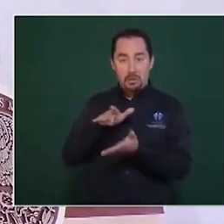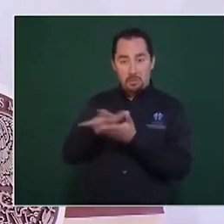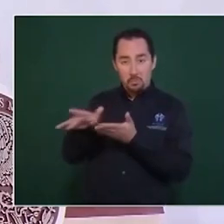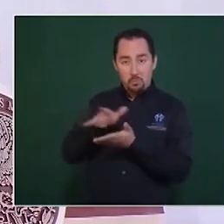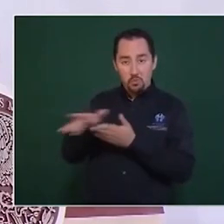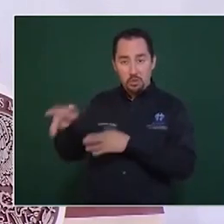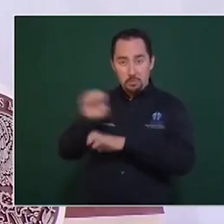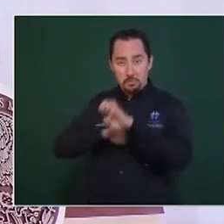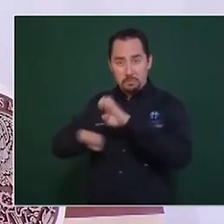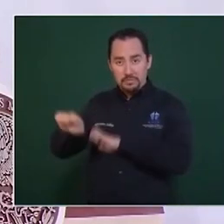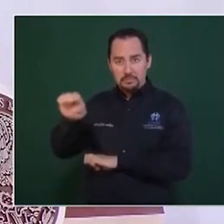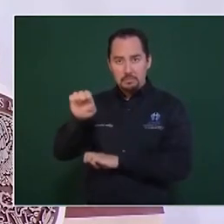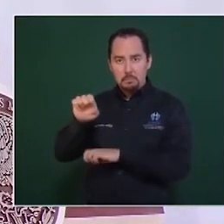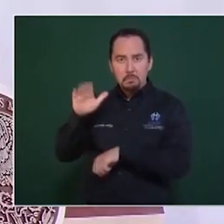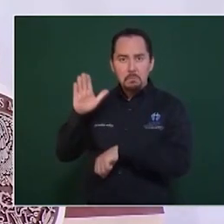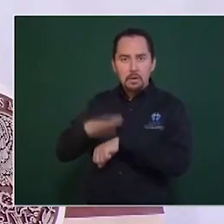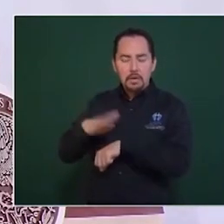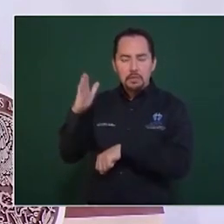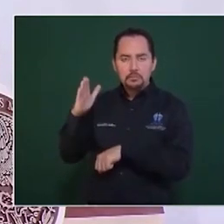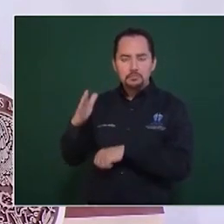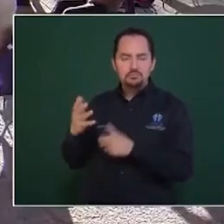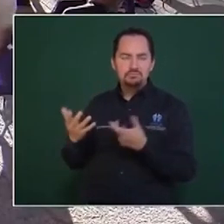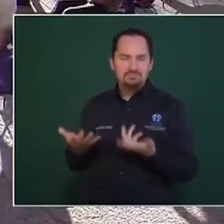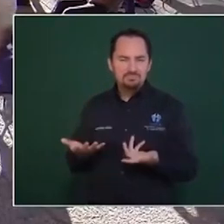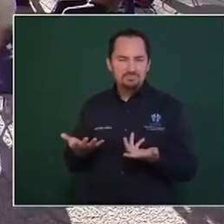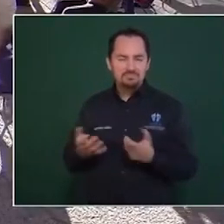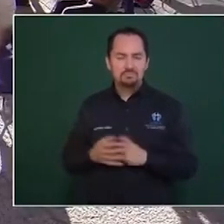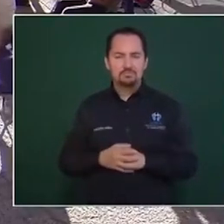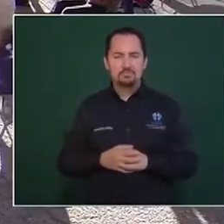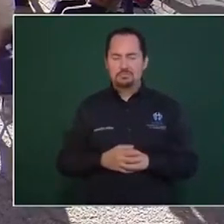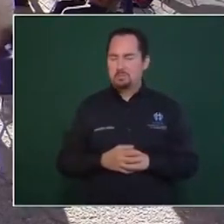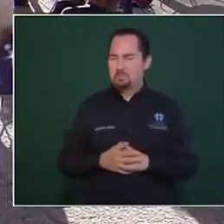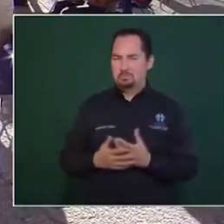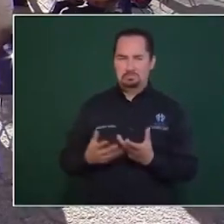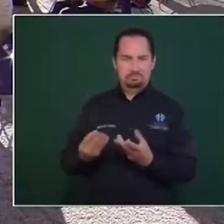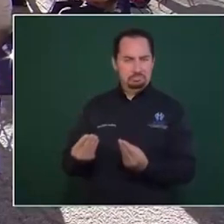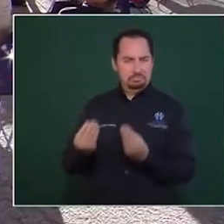mucho más.